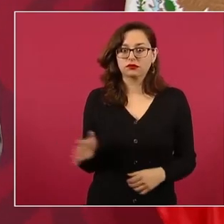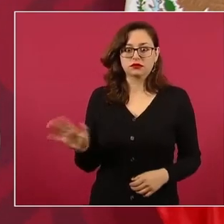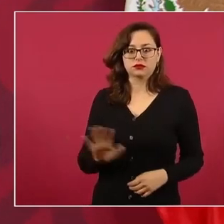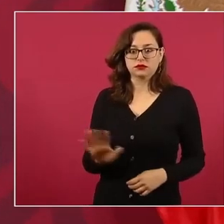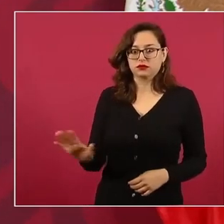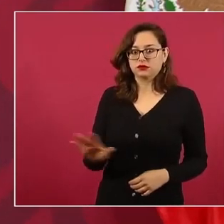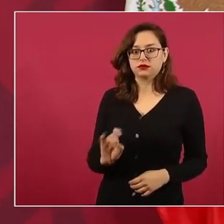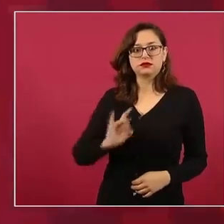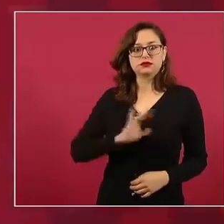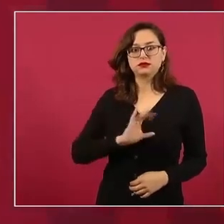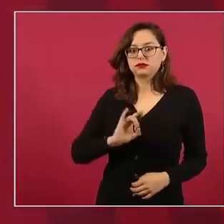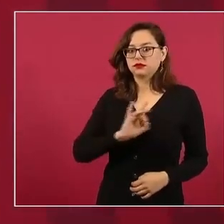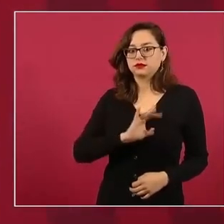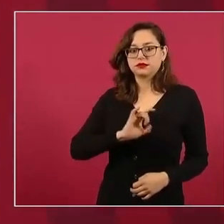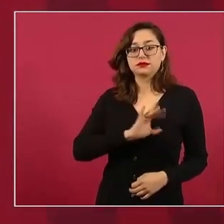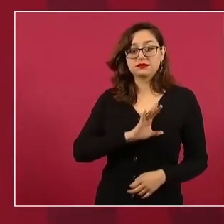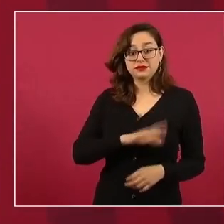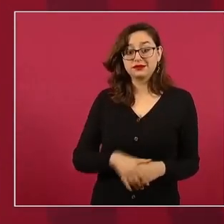candidato.